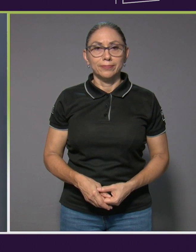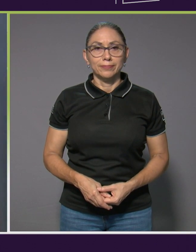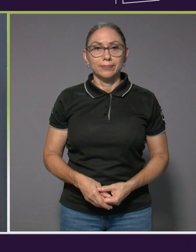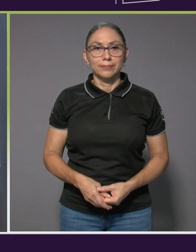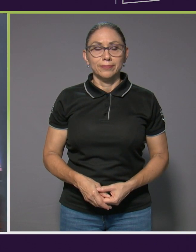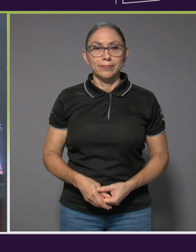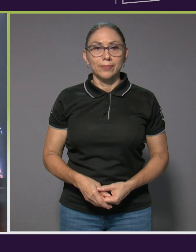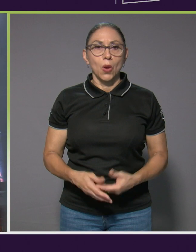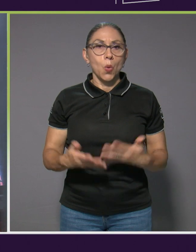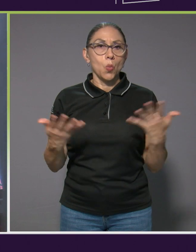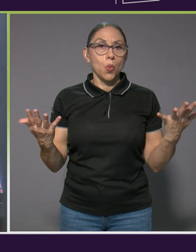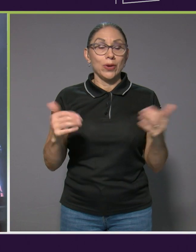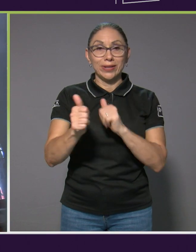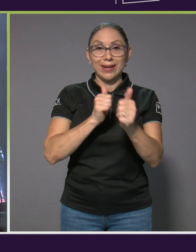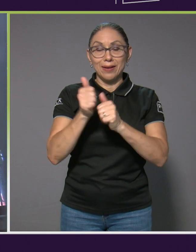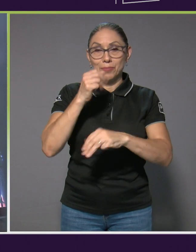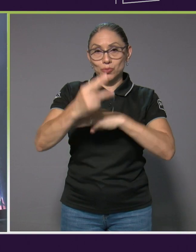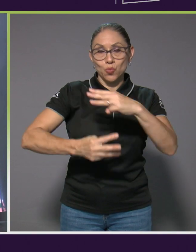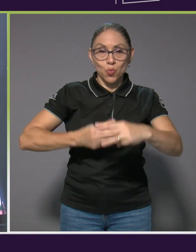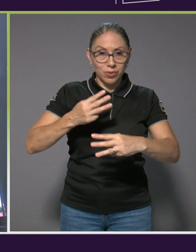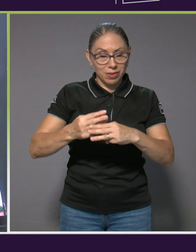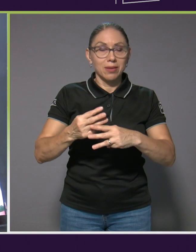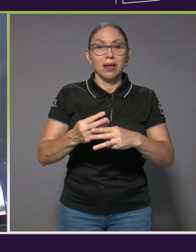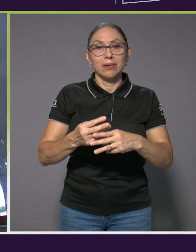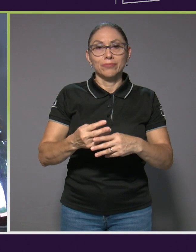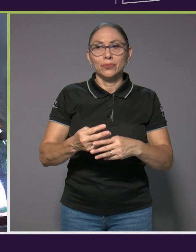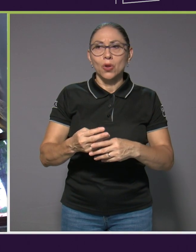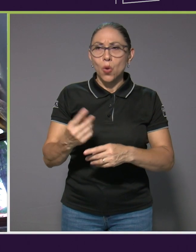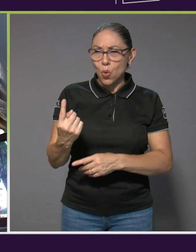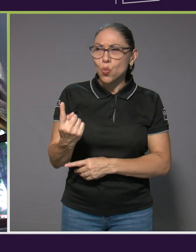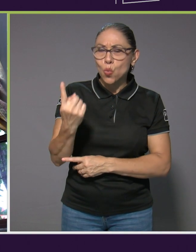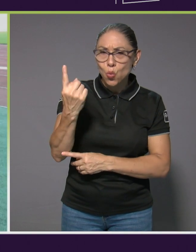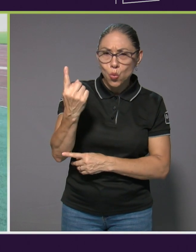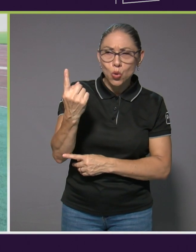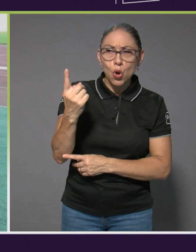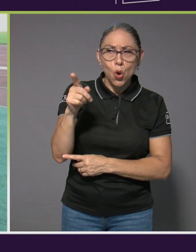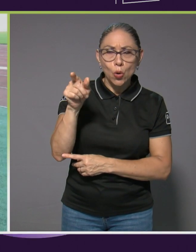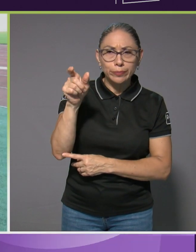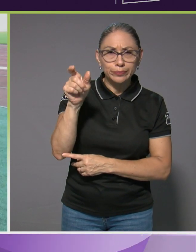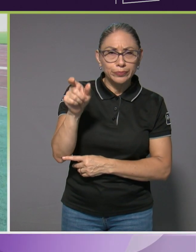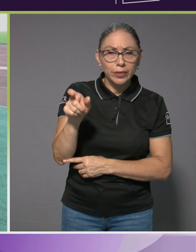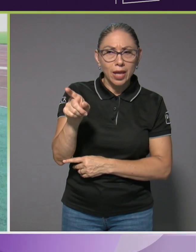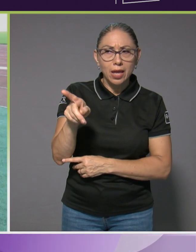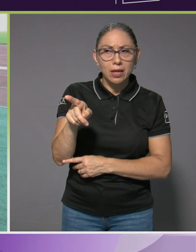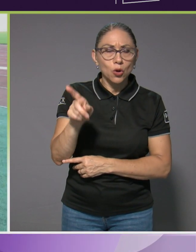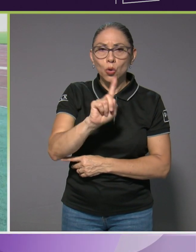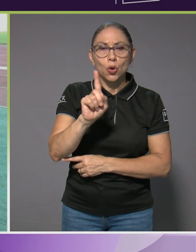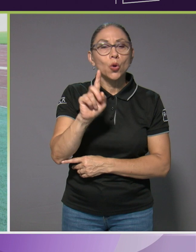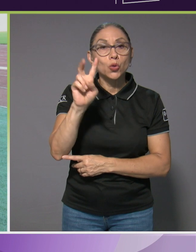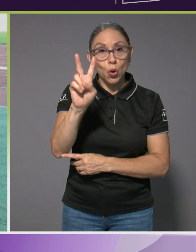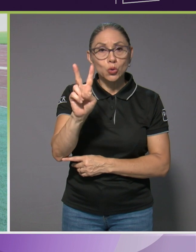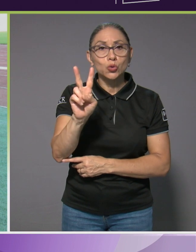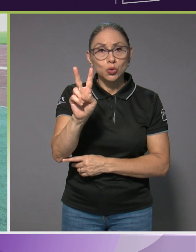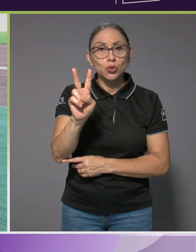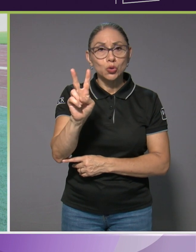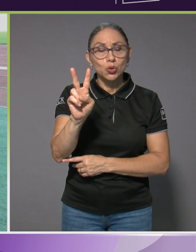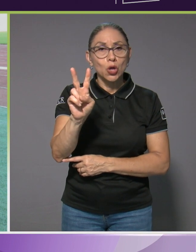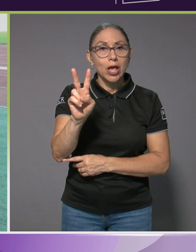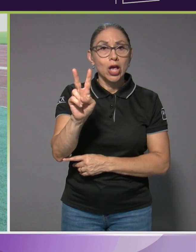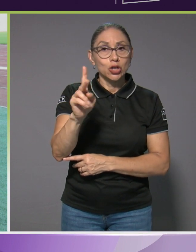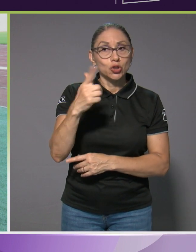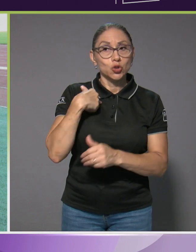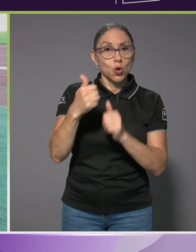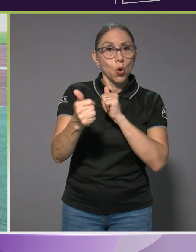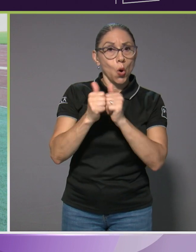Bueno, en el mundial hubo uno de Estados Unidos, no, dos, competí contra